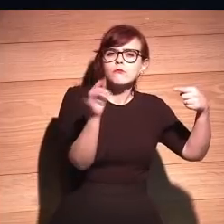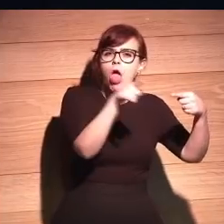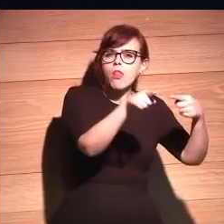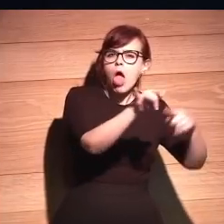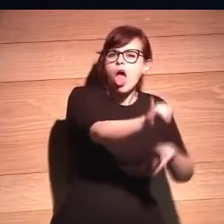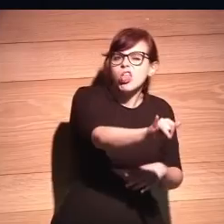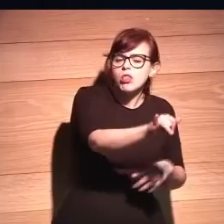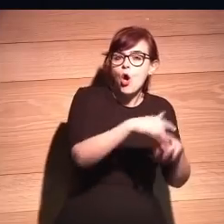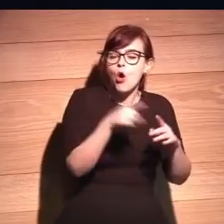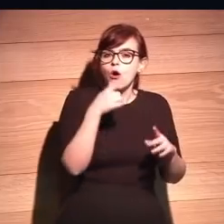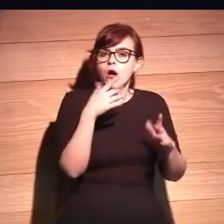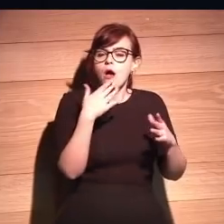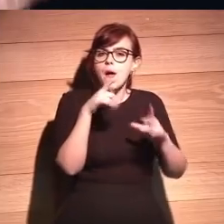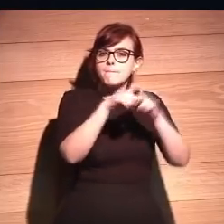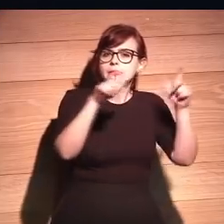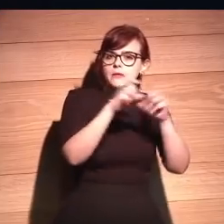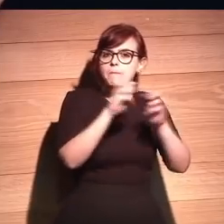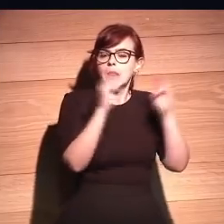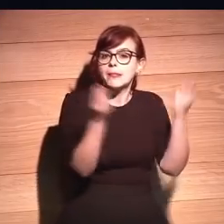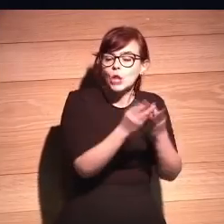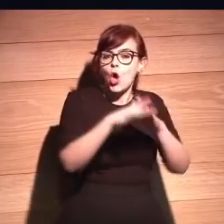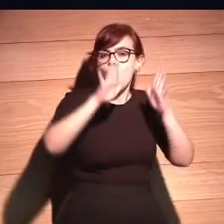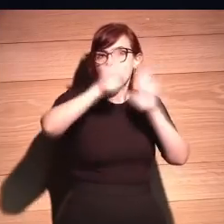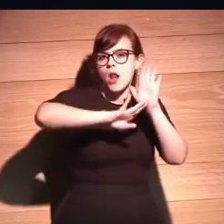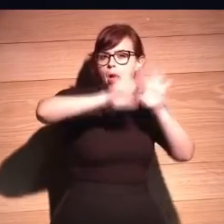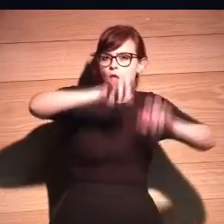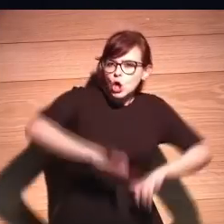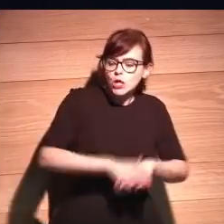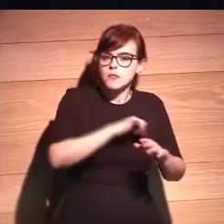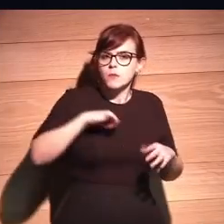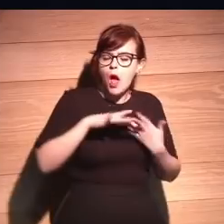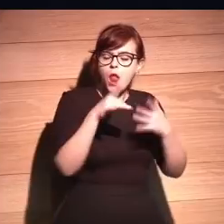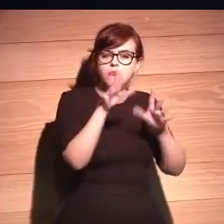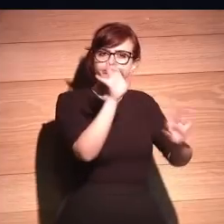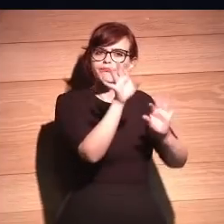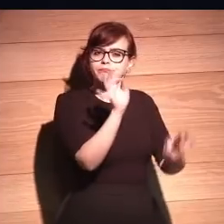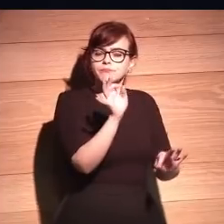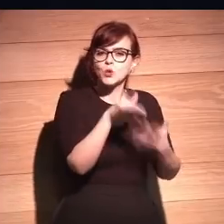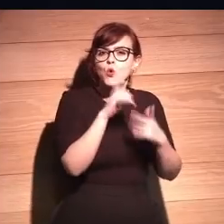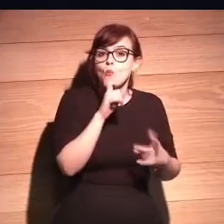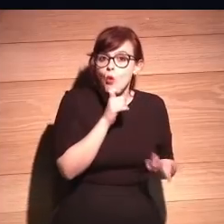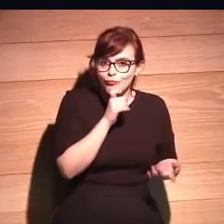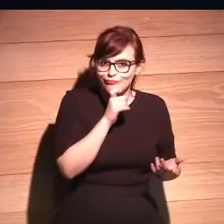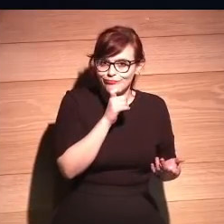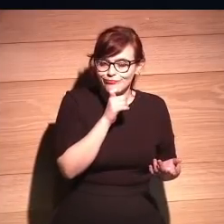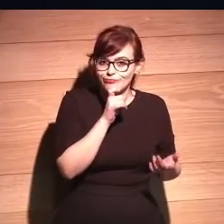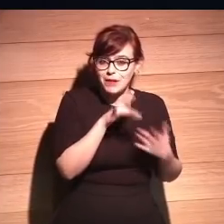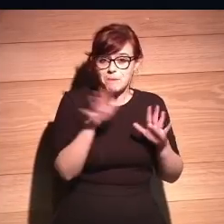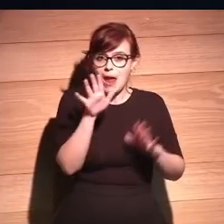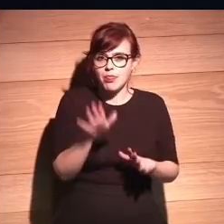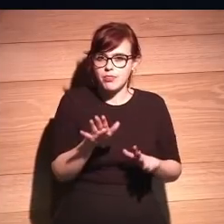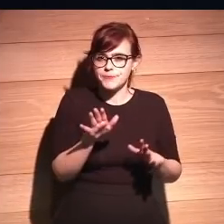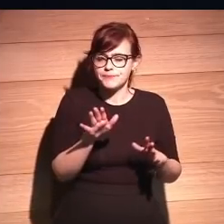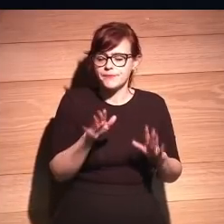¿Son parlamentos? ¿Son programadores individuales? Estamos asistiendo a una entrada